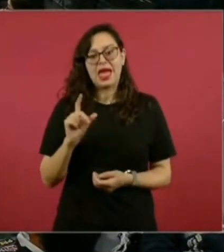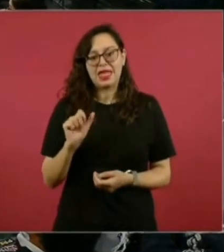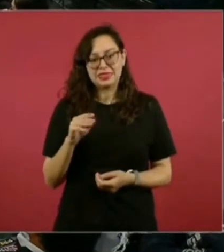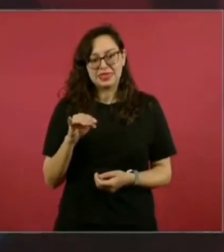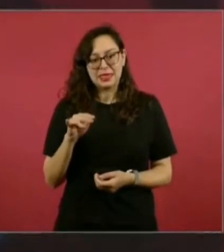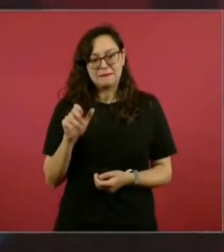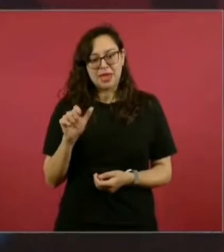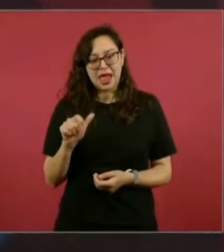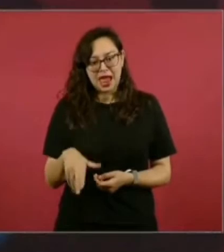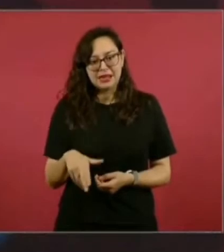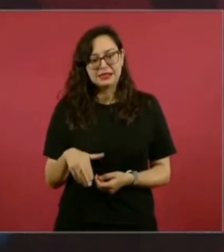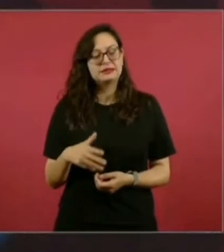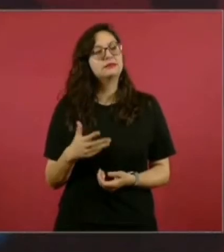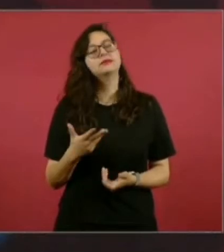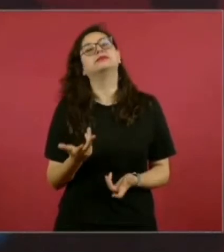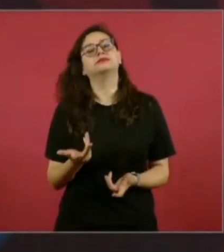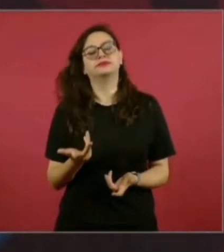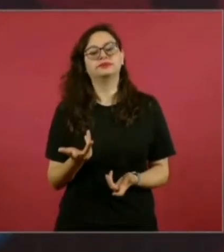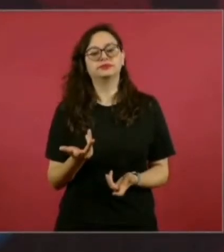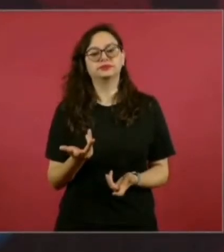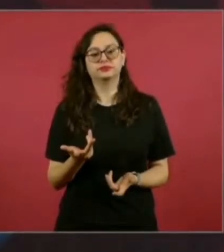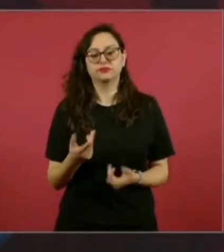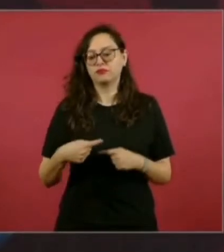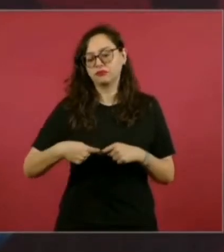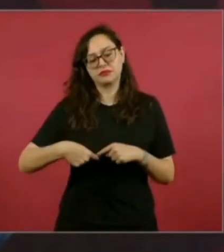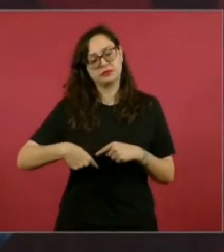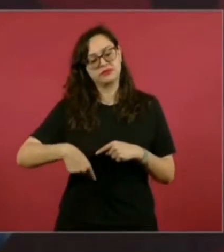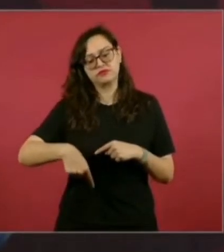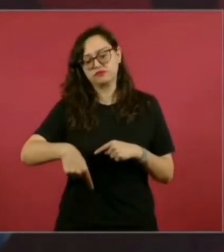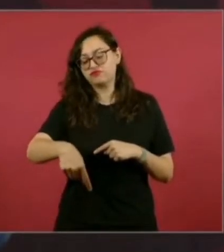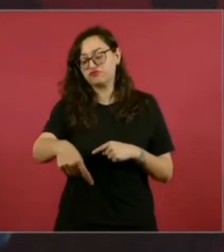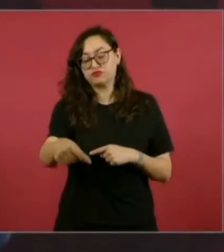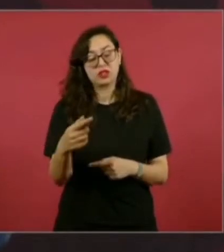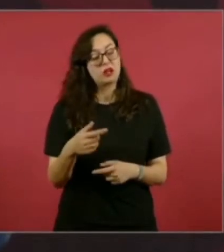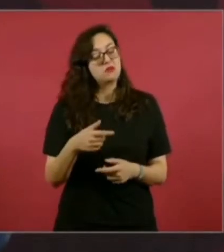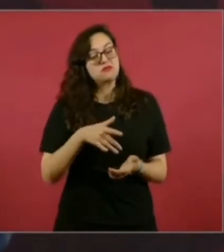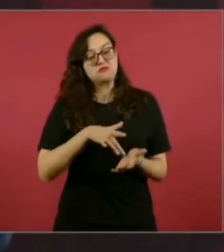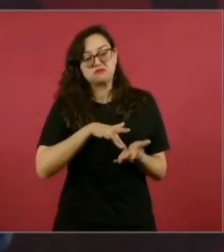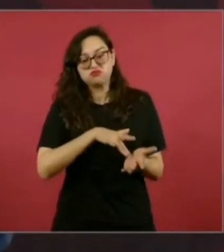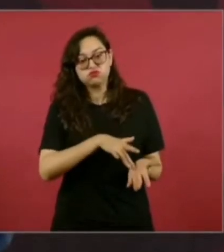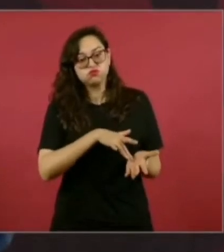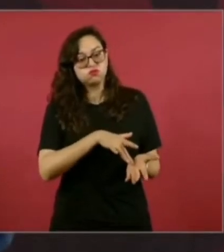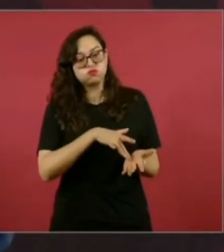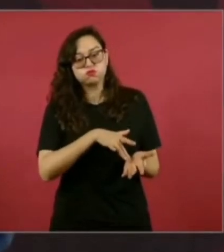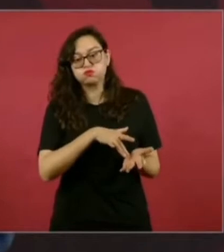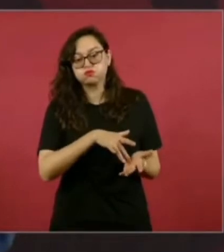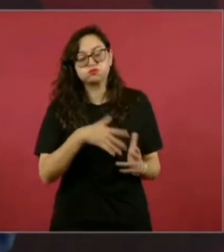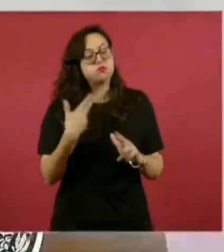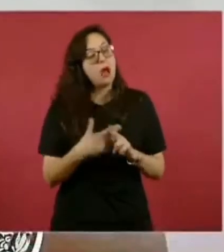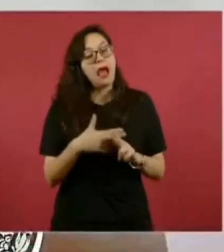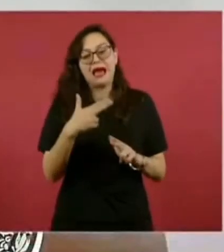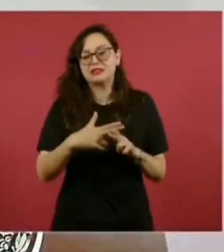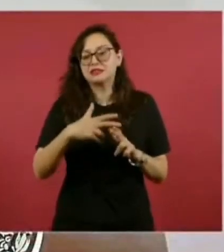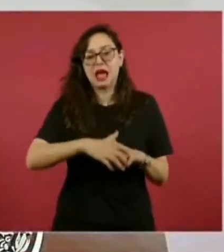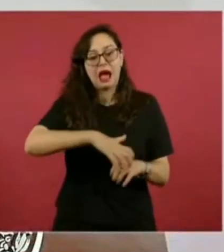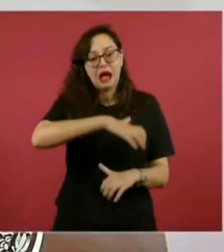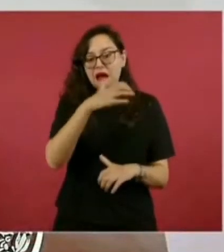apoyando hasta el último día. Vamos a estar con los yaquis